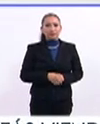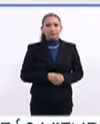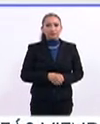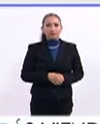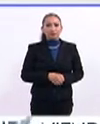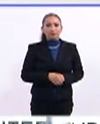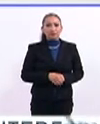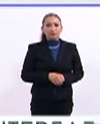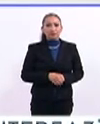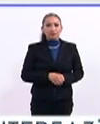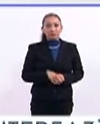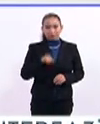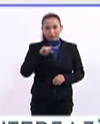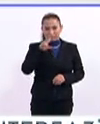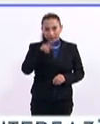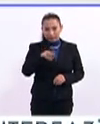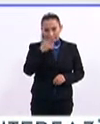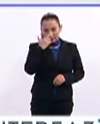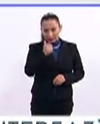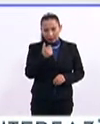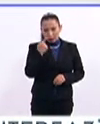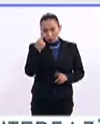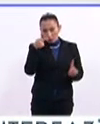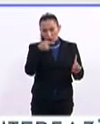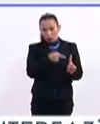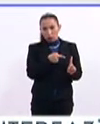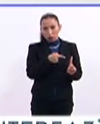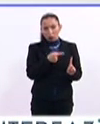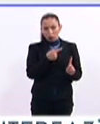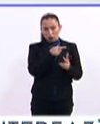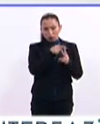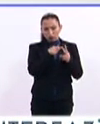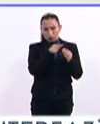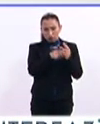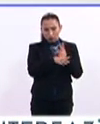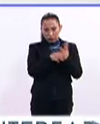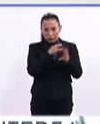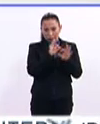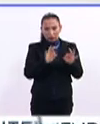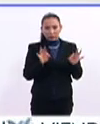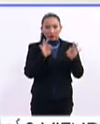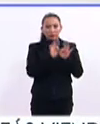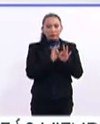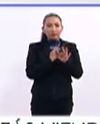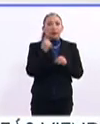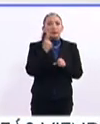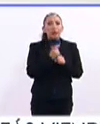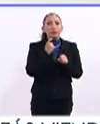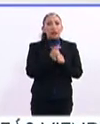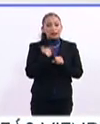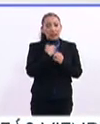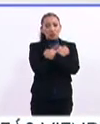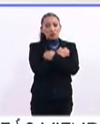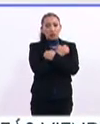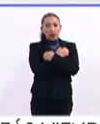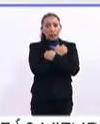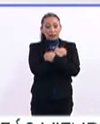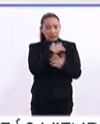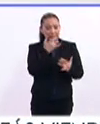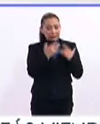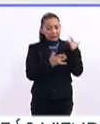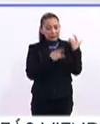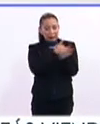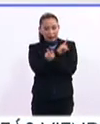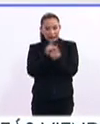Tienes mucha razón Omar, fíjate que tocaste dos puntos muy importantes, el primero que tiene lo que es la educación socioemocional